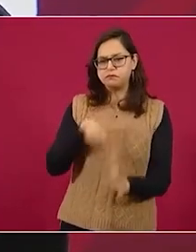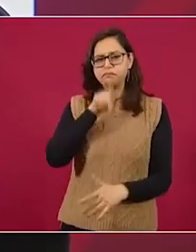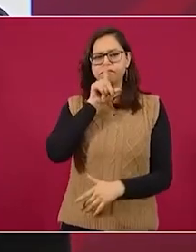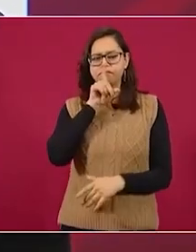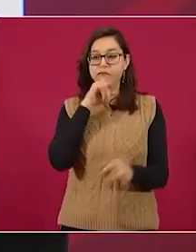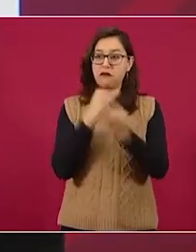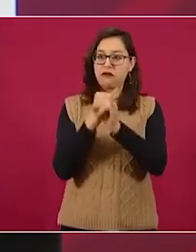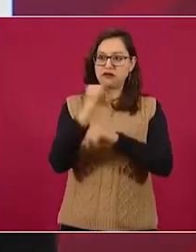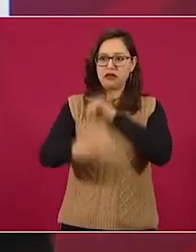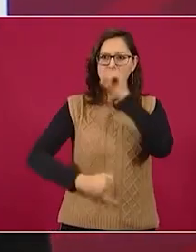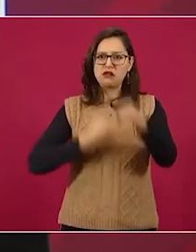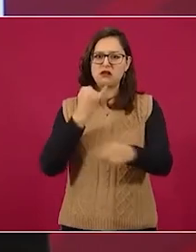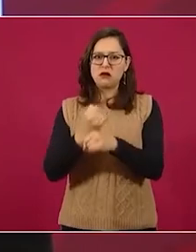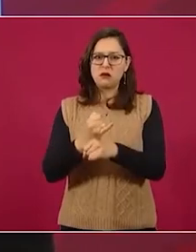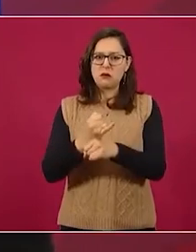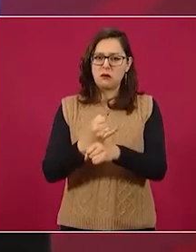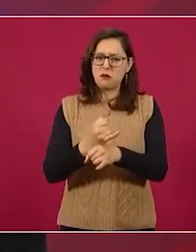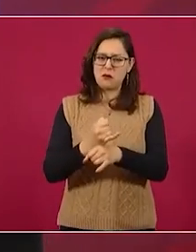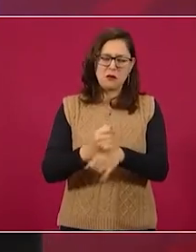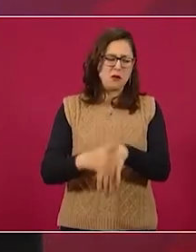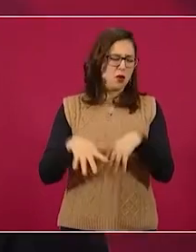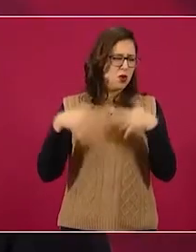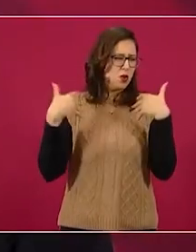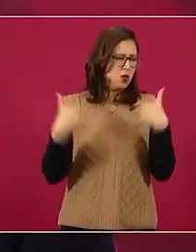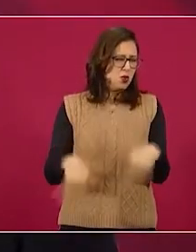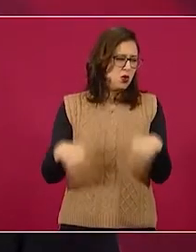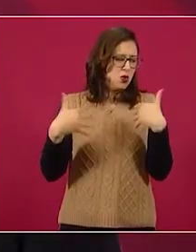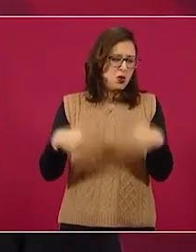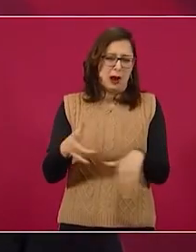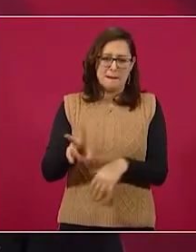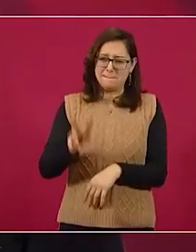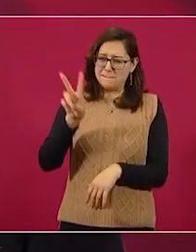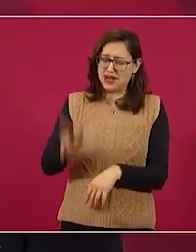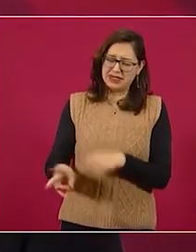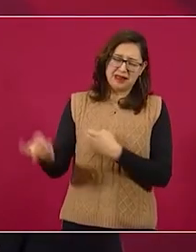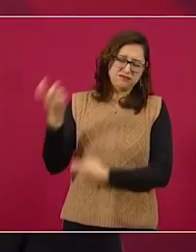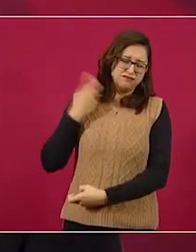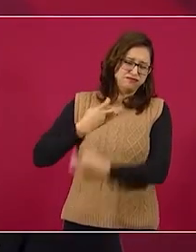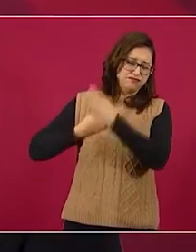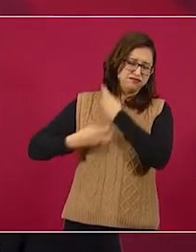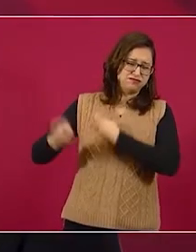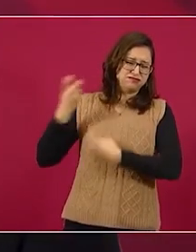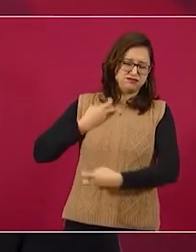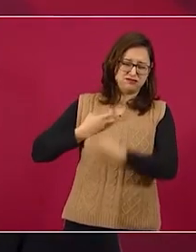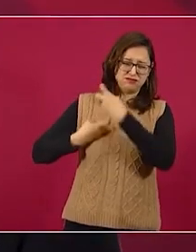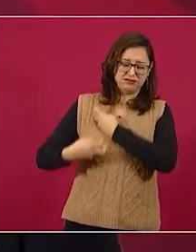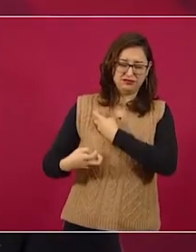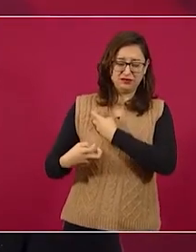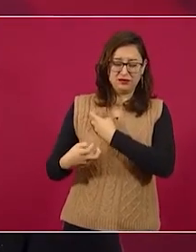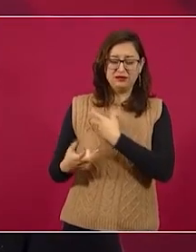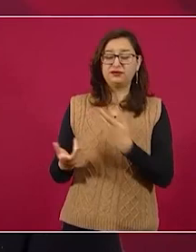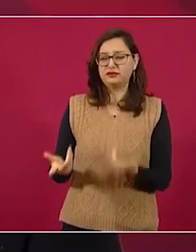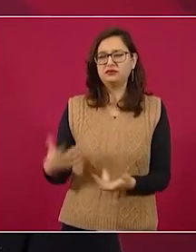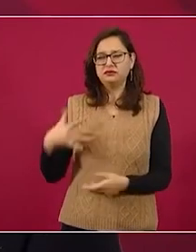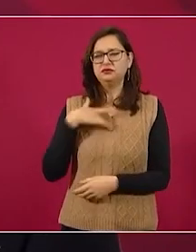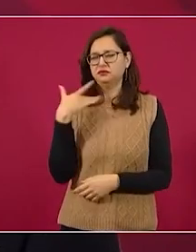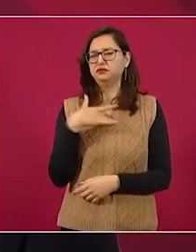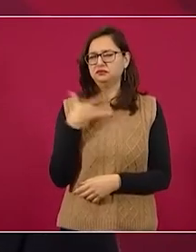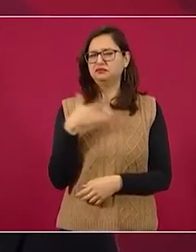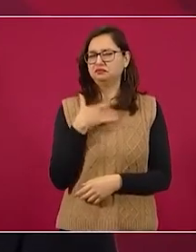dudo porque son especialistas en guerra sucia de que hayan comprado